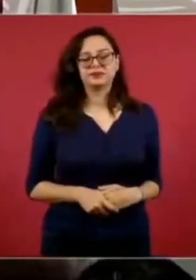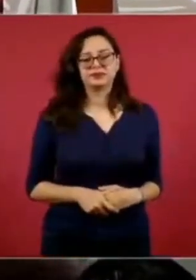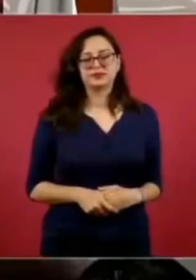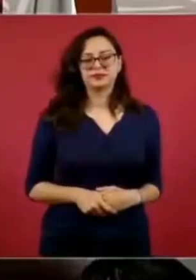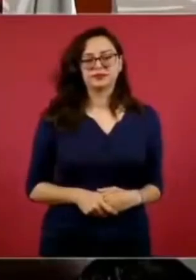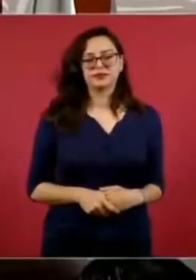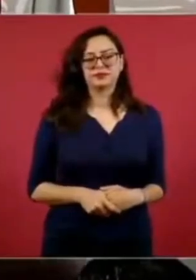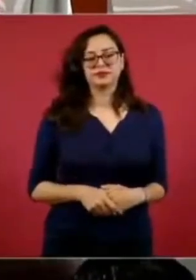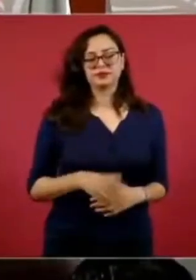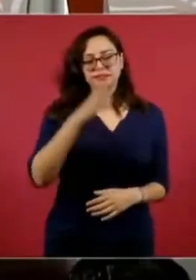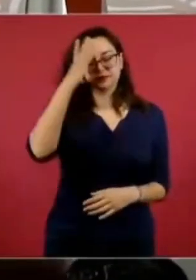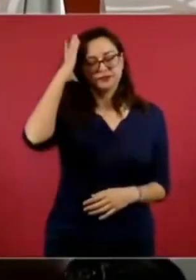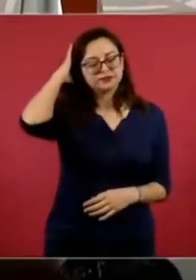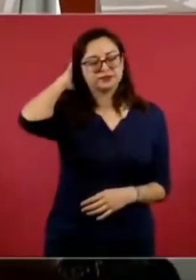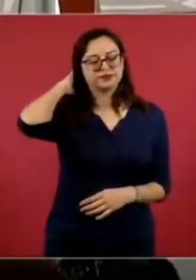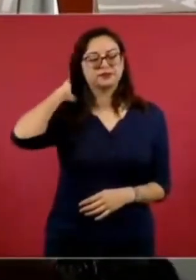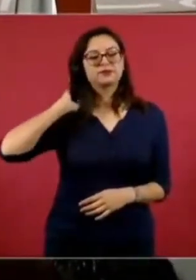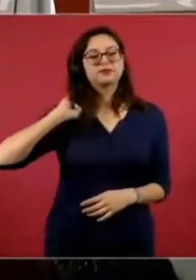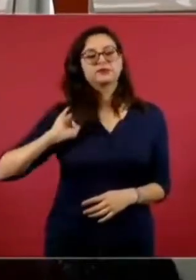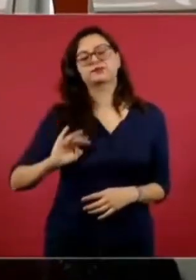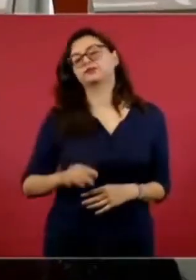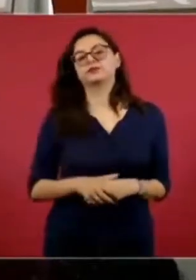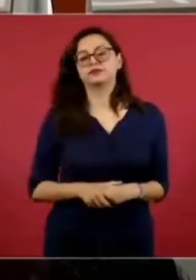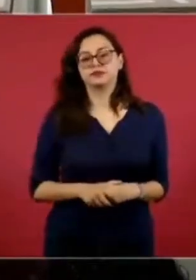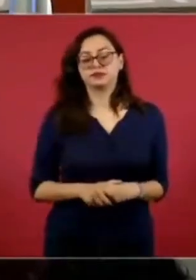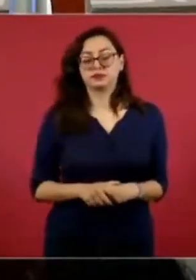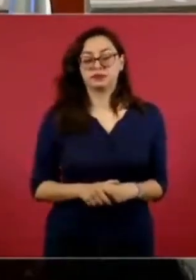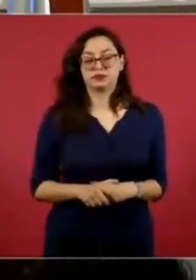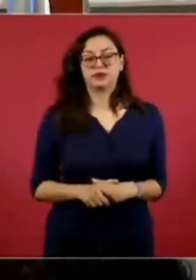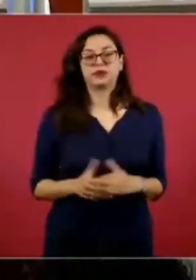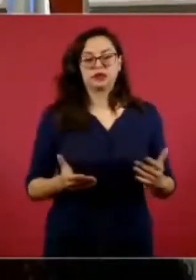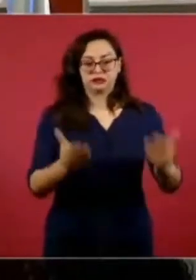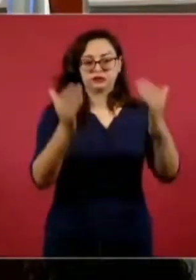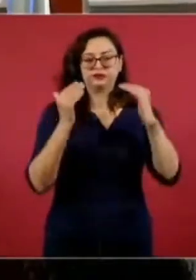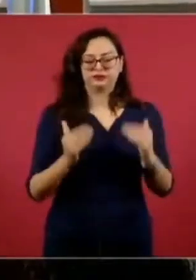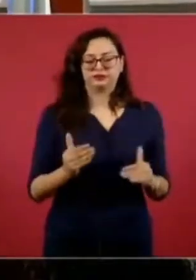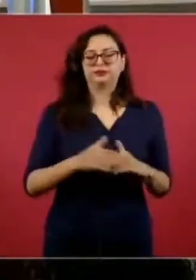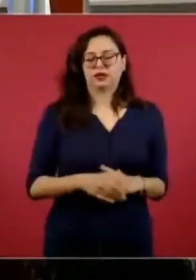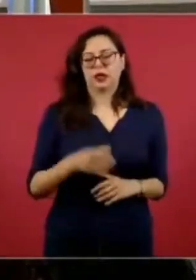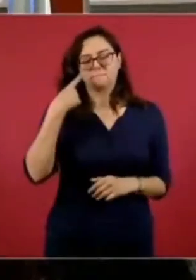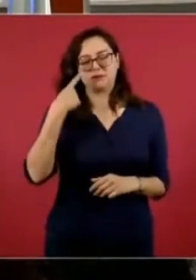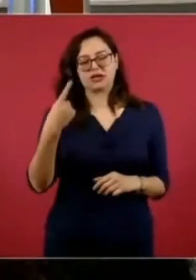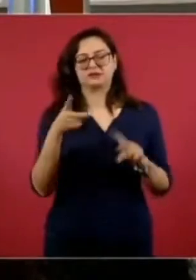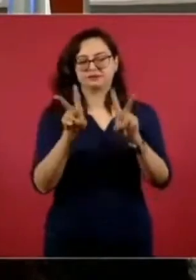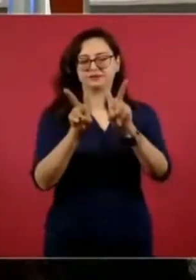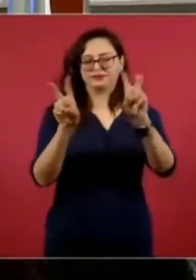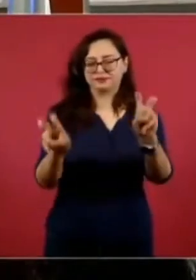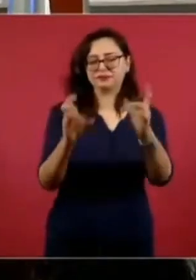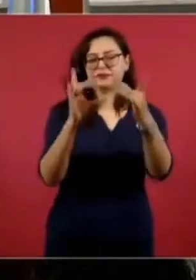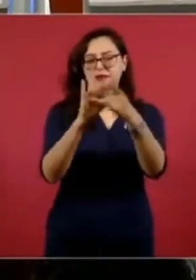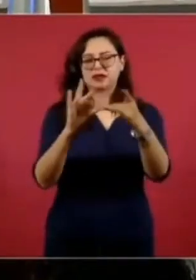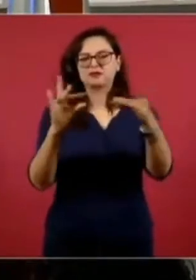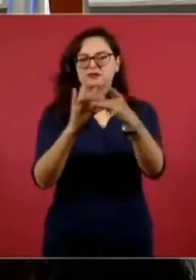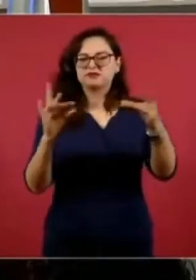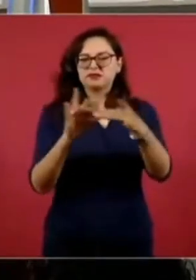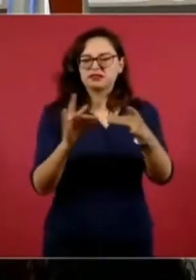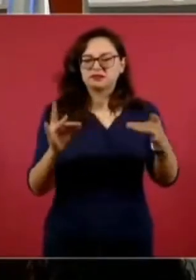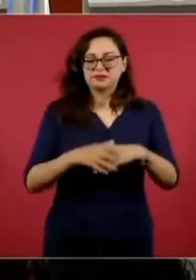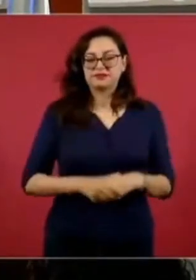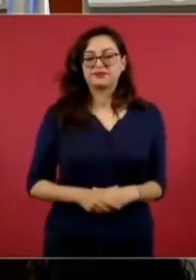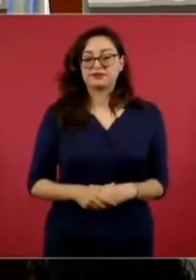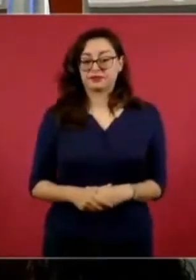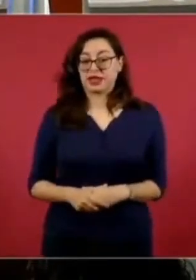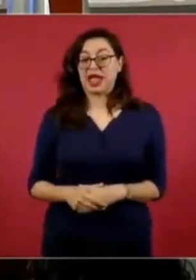La famosa cláusula de gobernabilidad. Adelante. Primero que nada, conocer que en